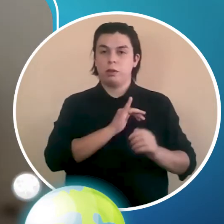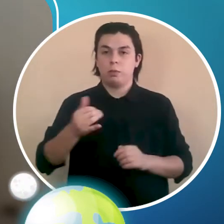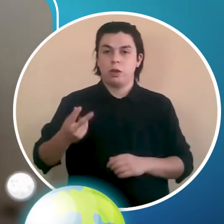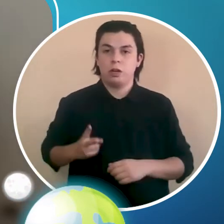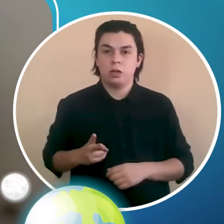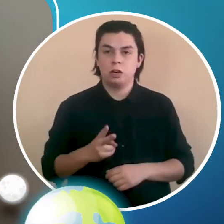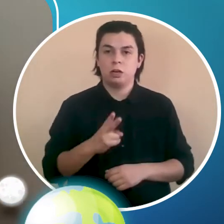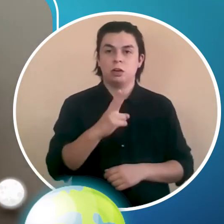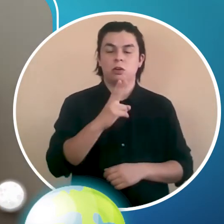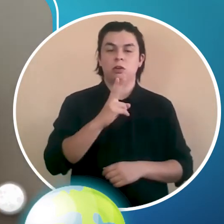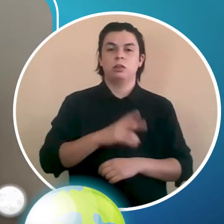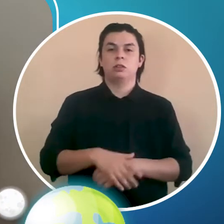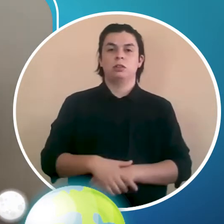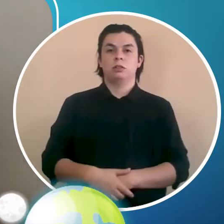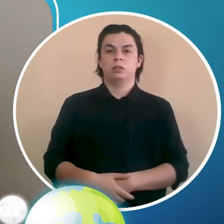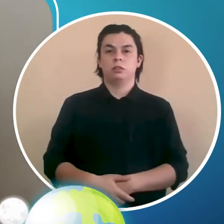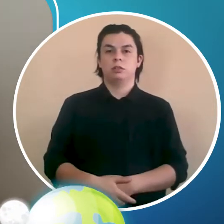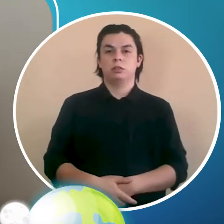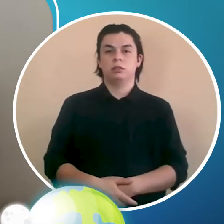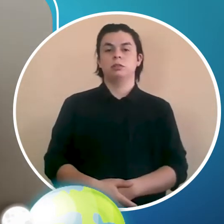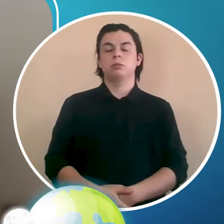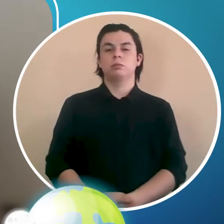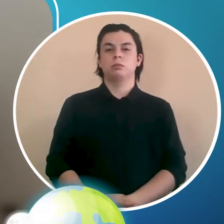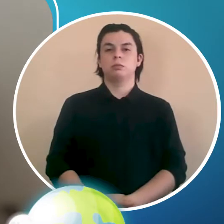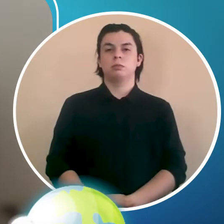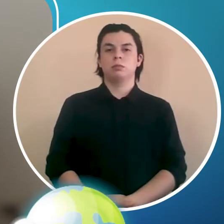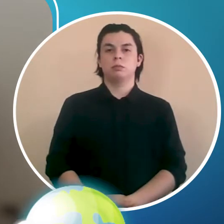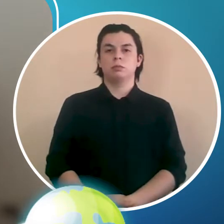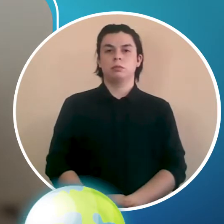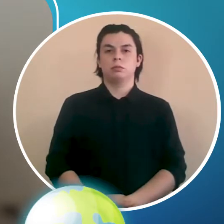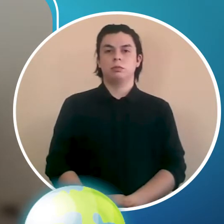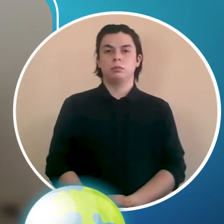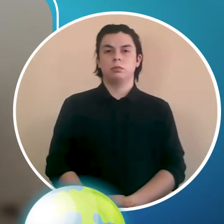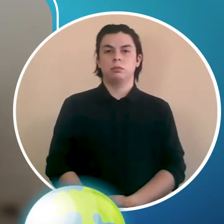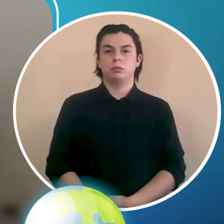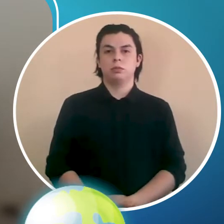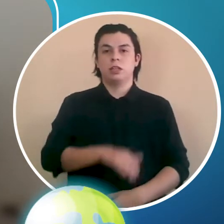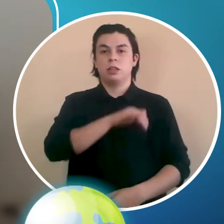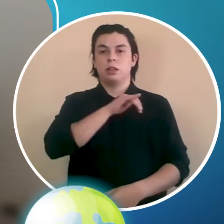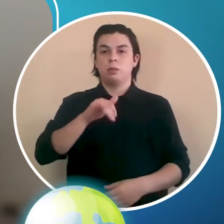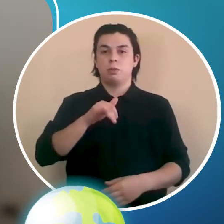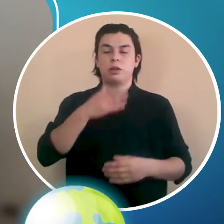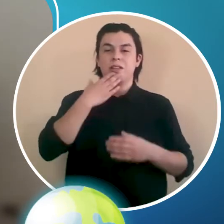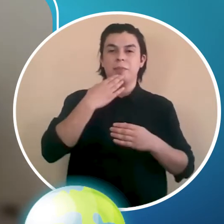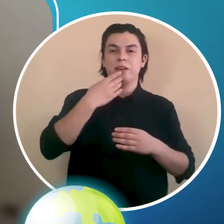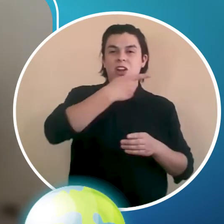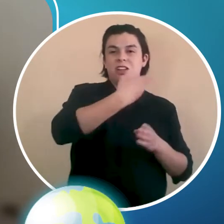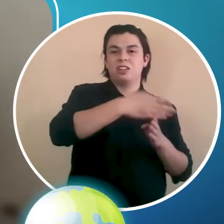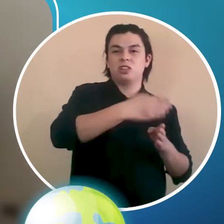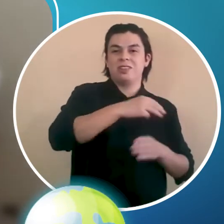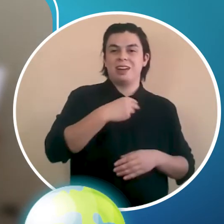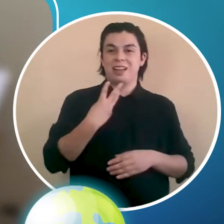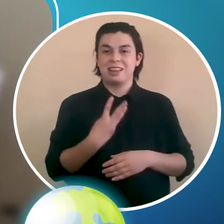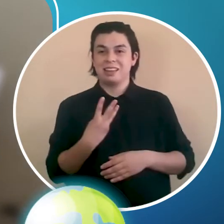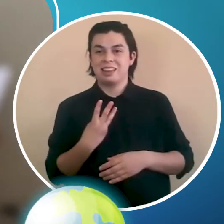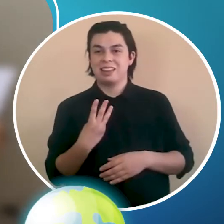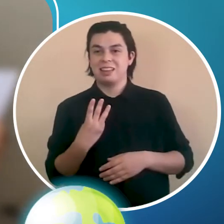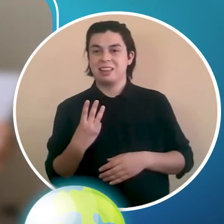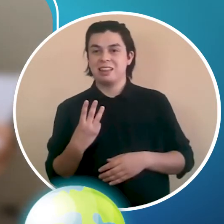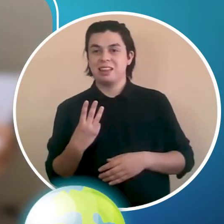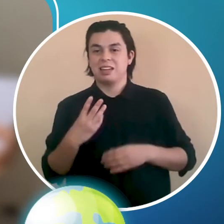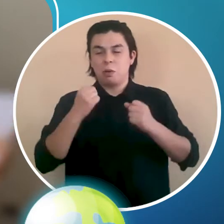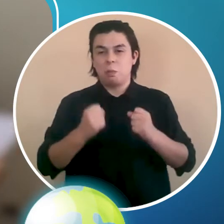Así, de esta forma. Ya, y debemos recortar las otras tres hojas y poder pegarlas así a lo largo